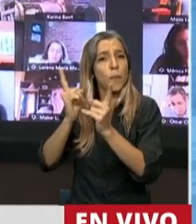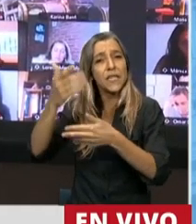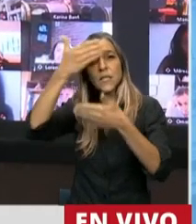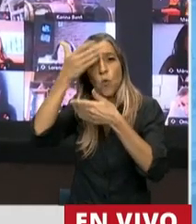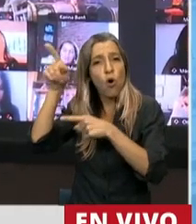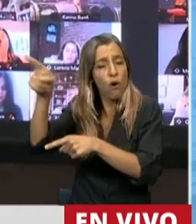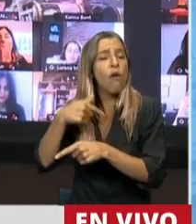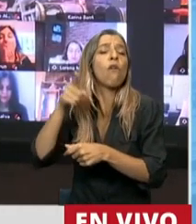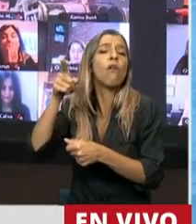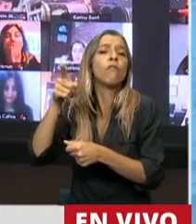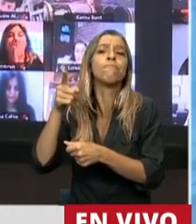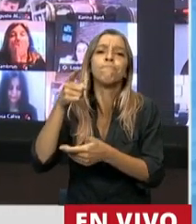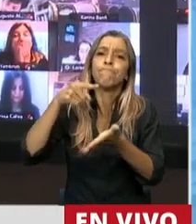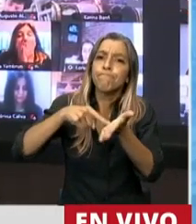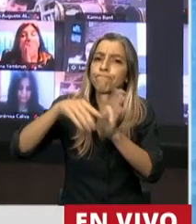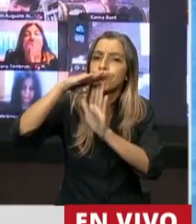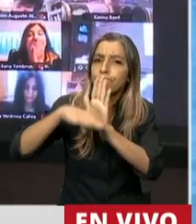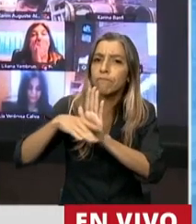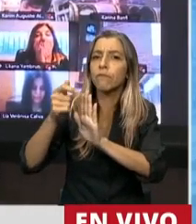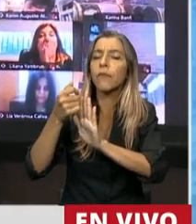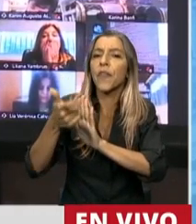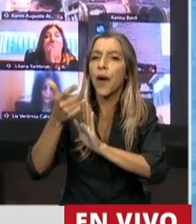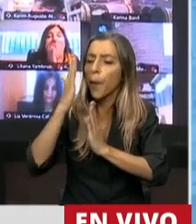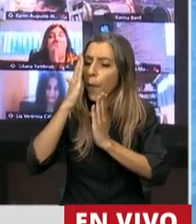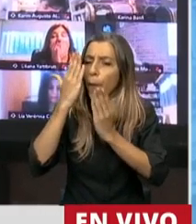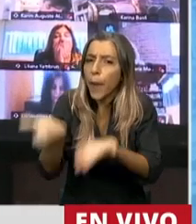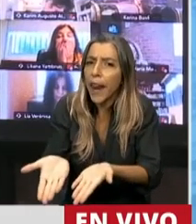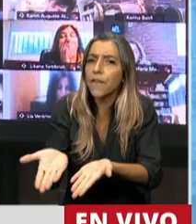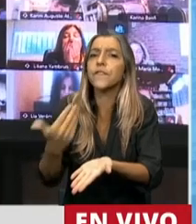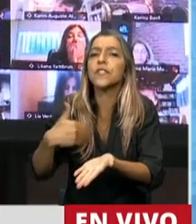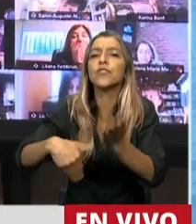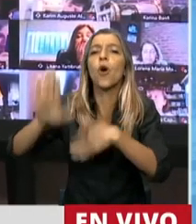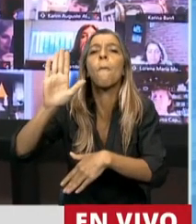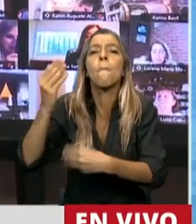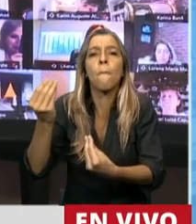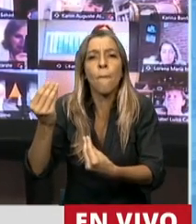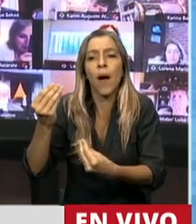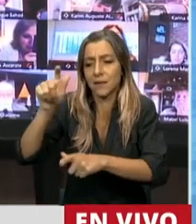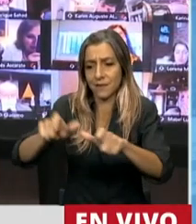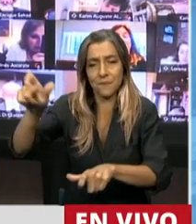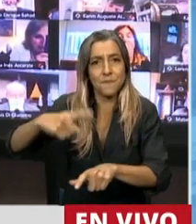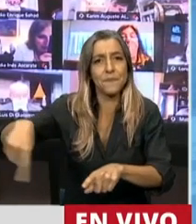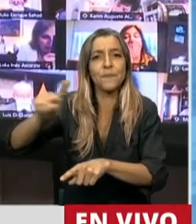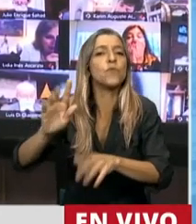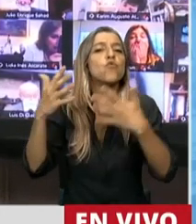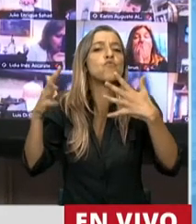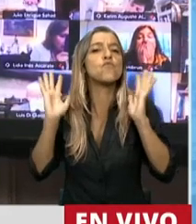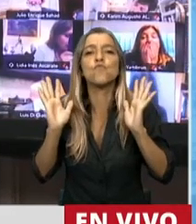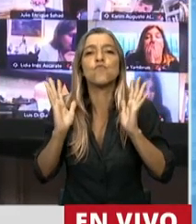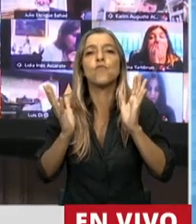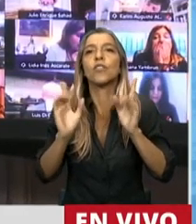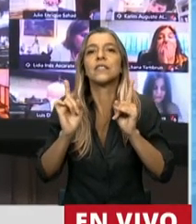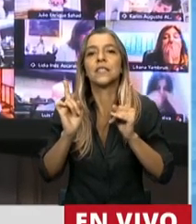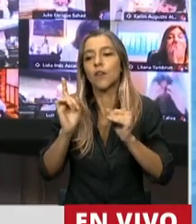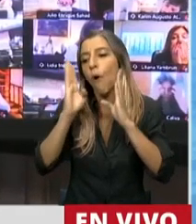intelectual que se centra en los beneficiarios más que en los autores. Es una particularidad que tiene